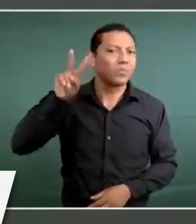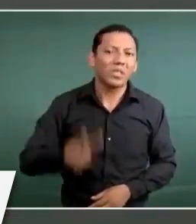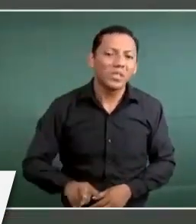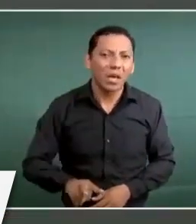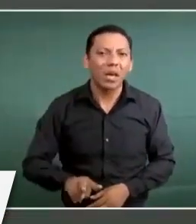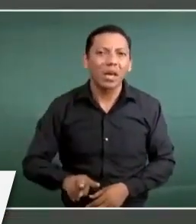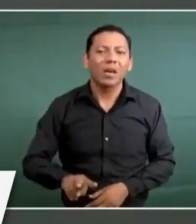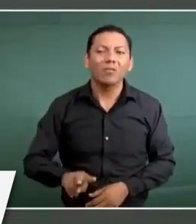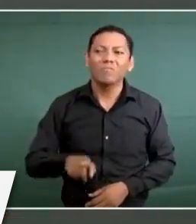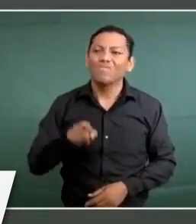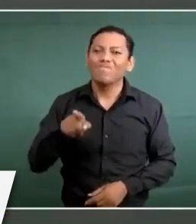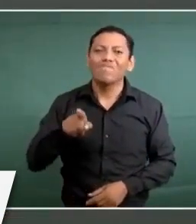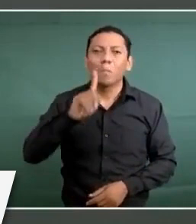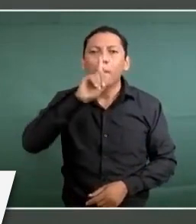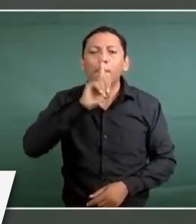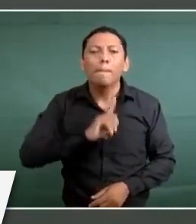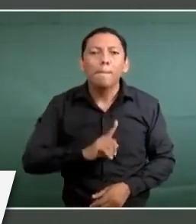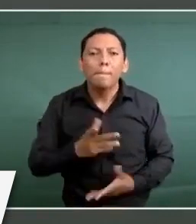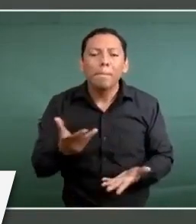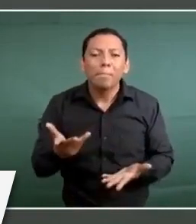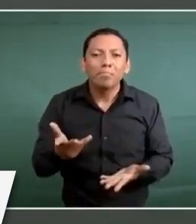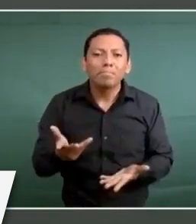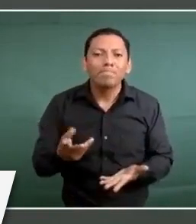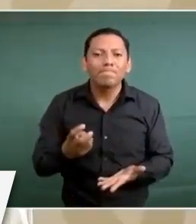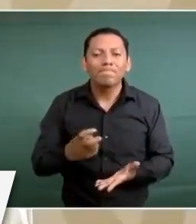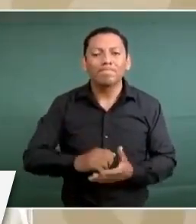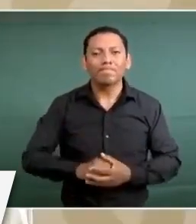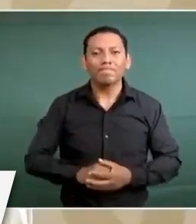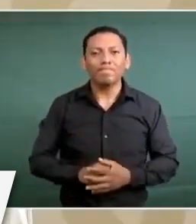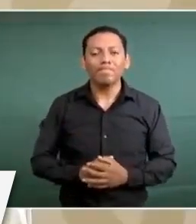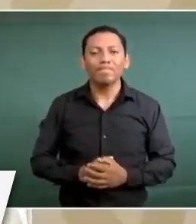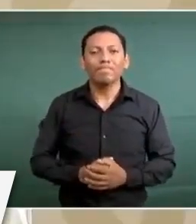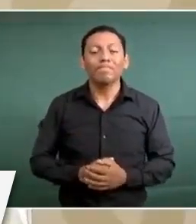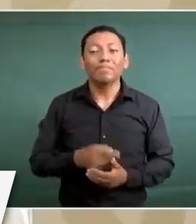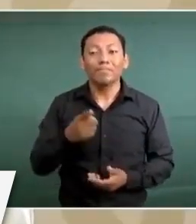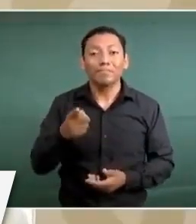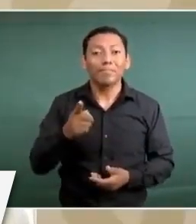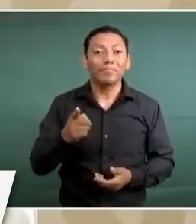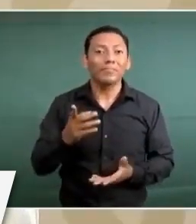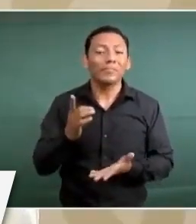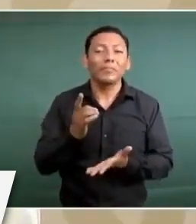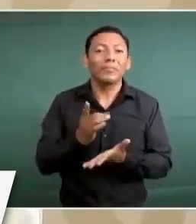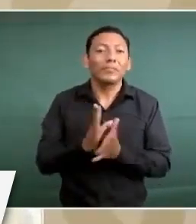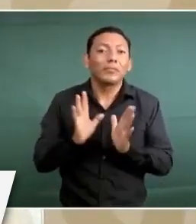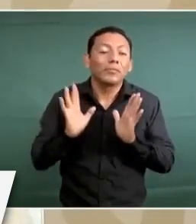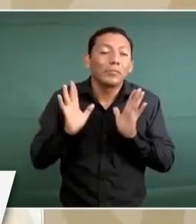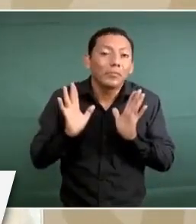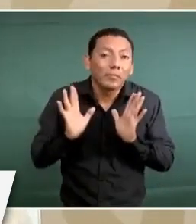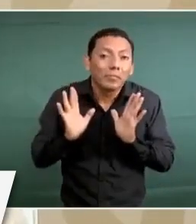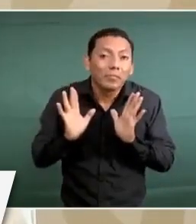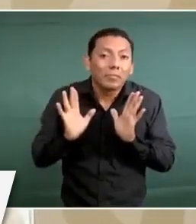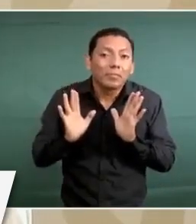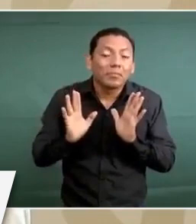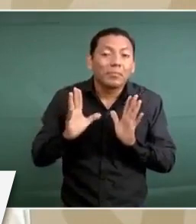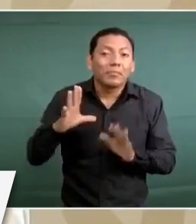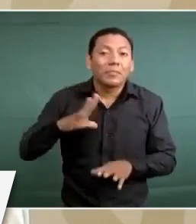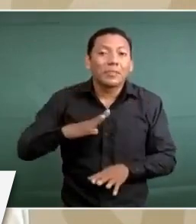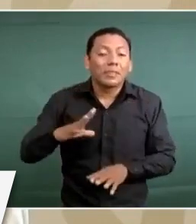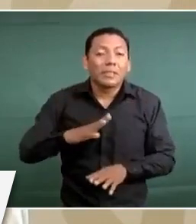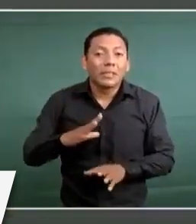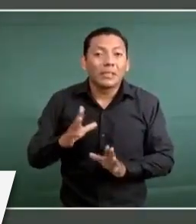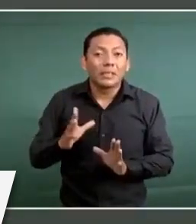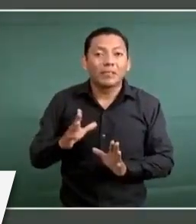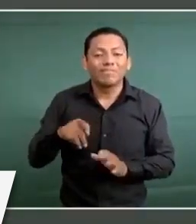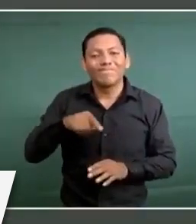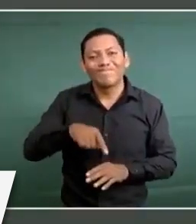están actuando por la animadversión que tienen a